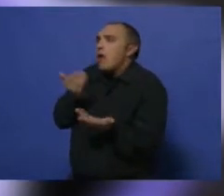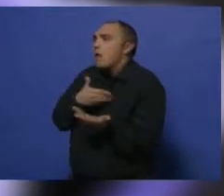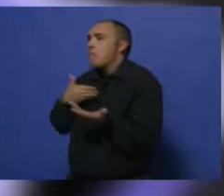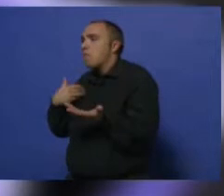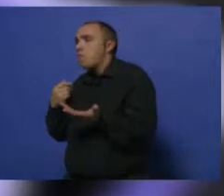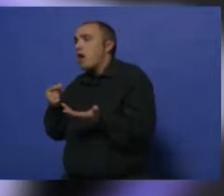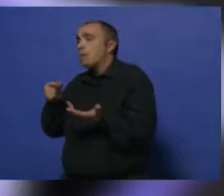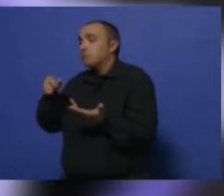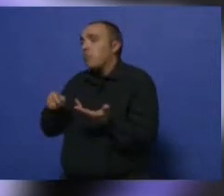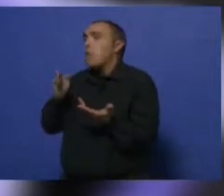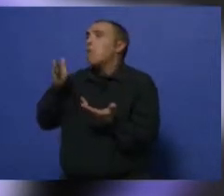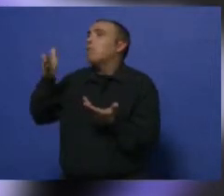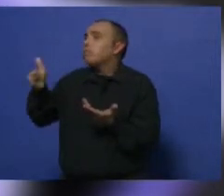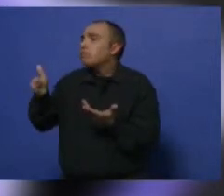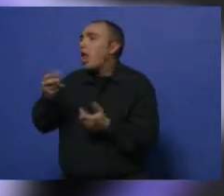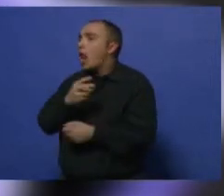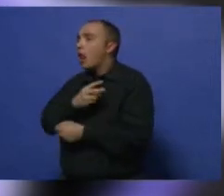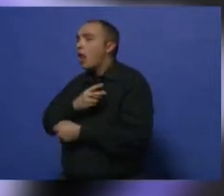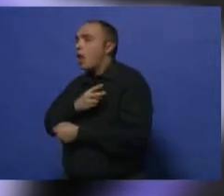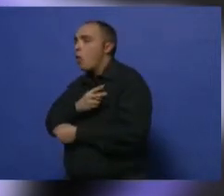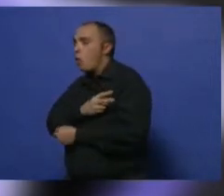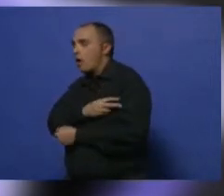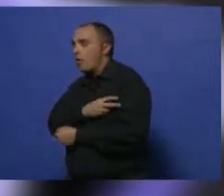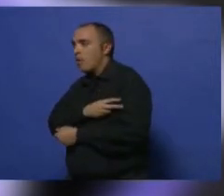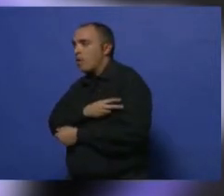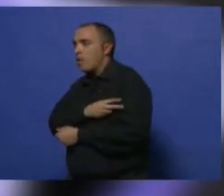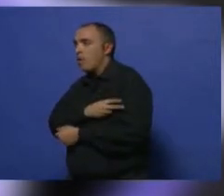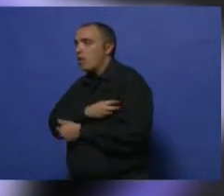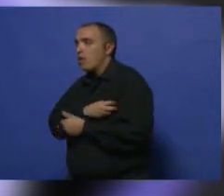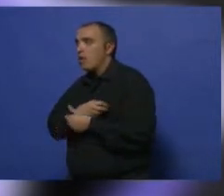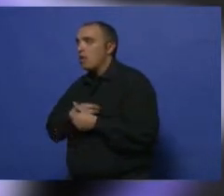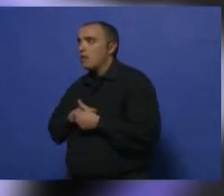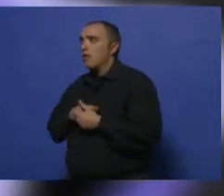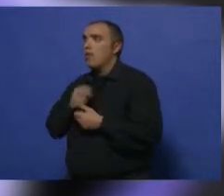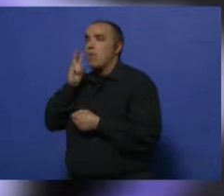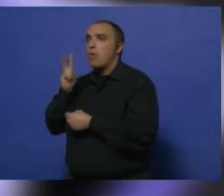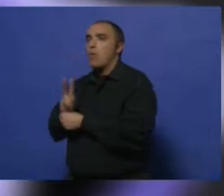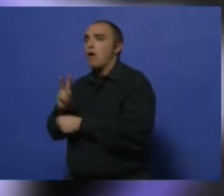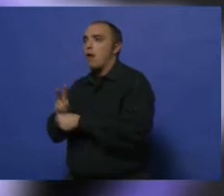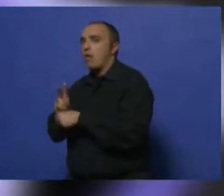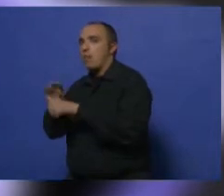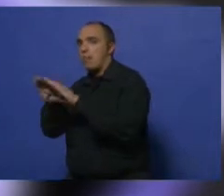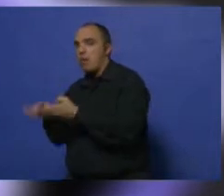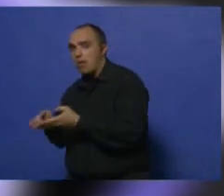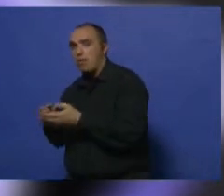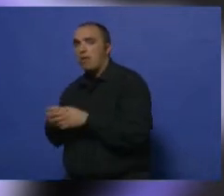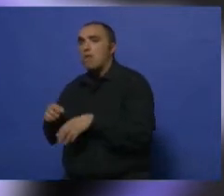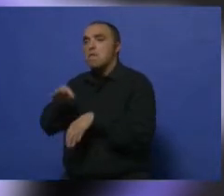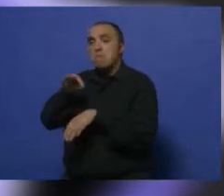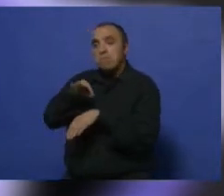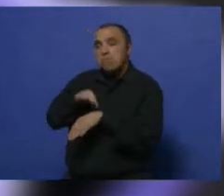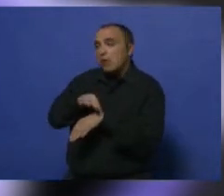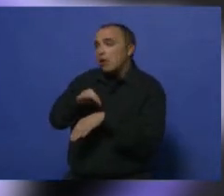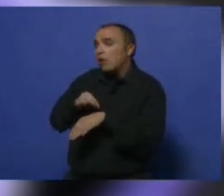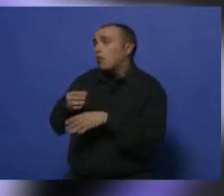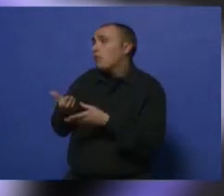preparado un protocolo especial con mayor cantidad de pediatras, no hace falta que la atención siga con pediatras, puede ser el médico clínico, médico de urgencia, que habitualmente está en